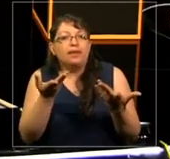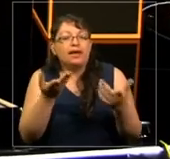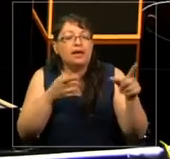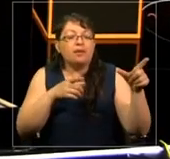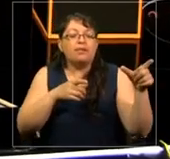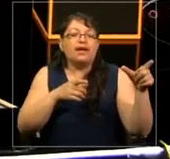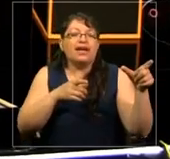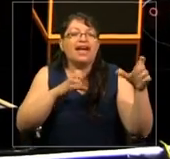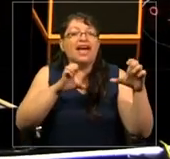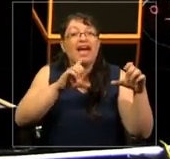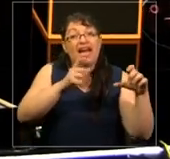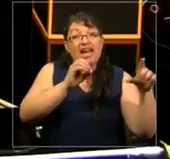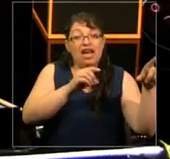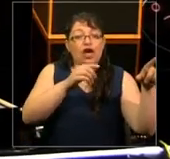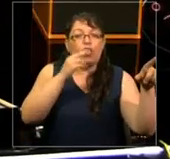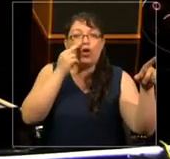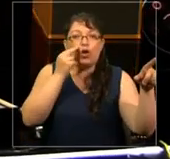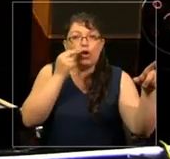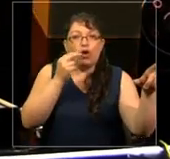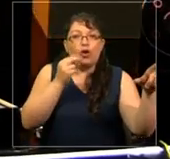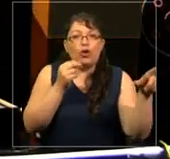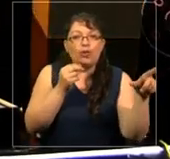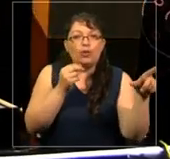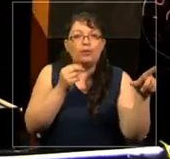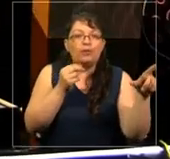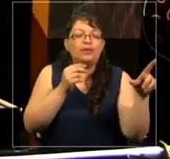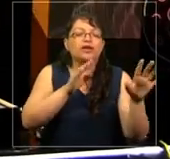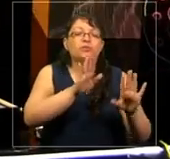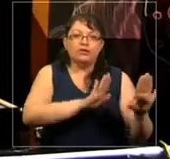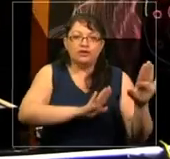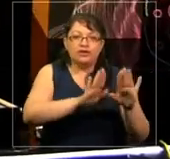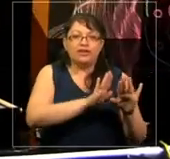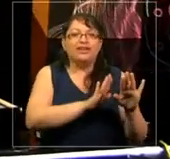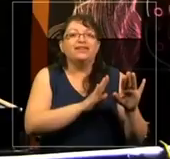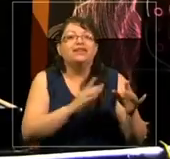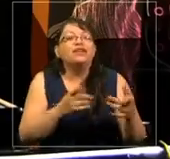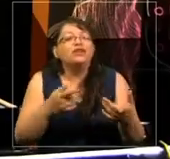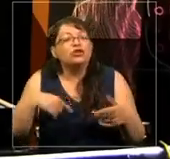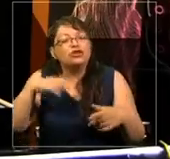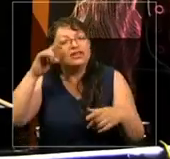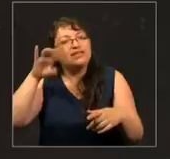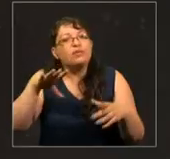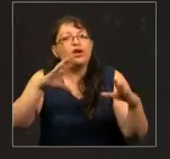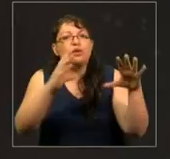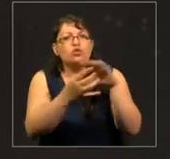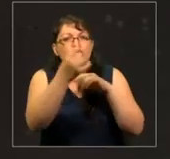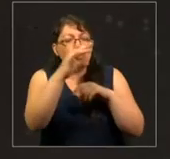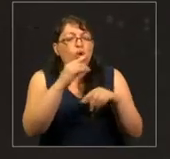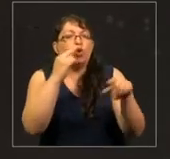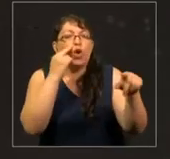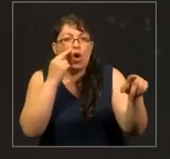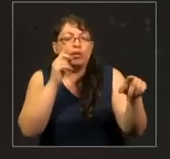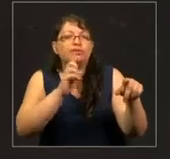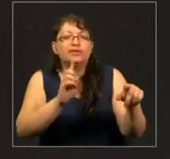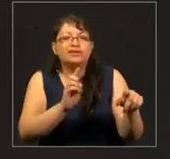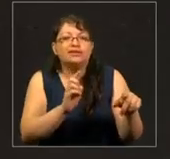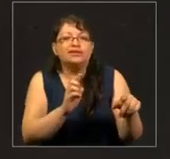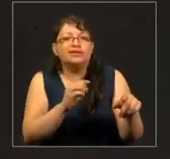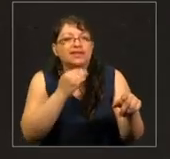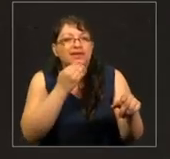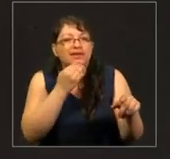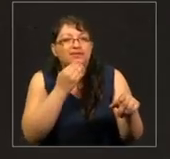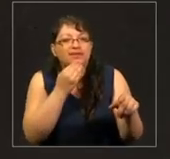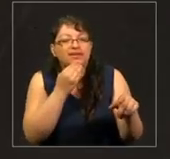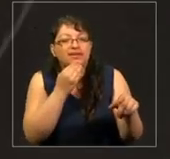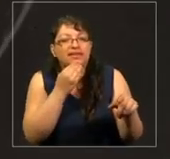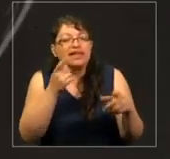del hombre. Estaba consciente que el mundo no era simplemente dominado por hombres, sino que también se le